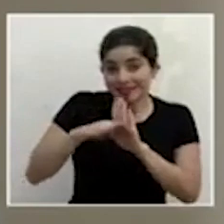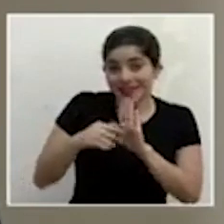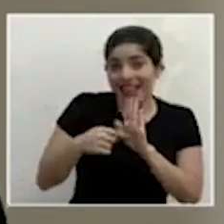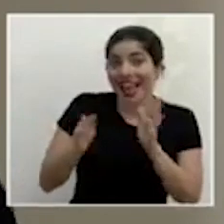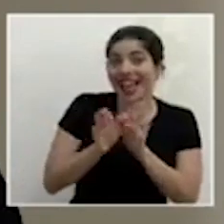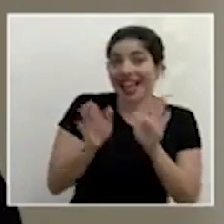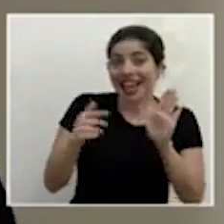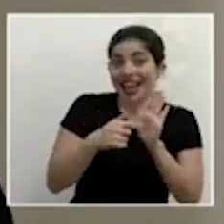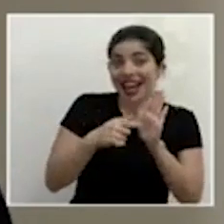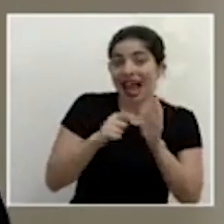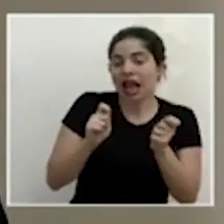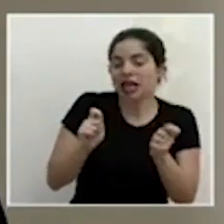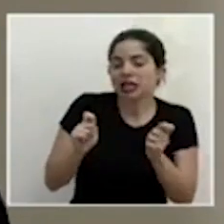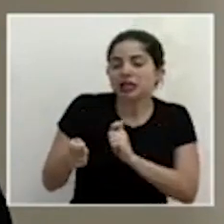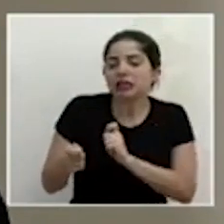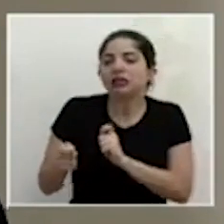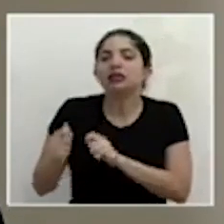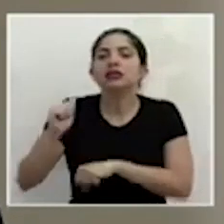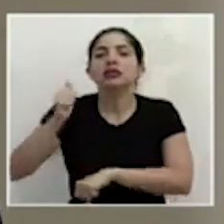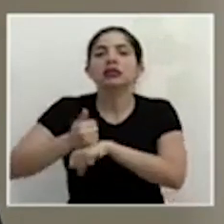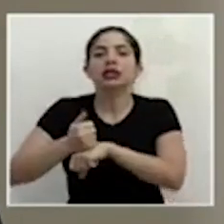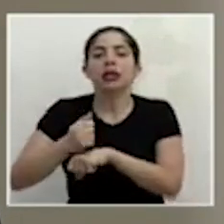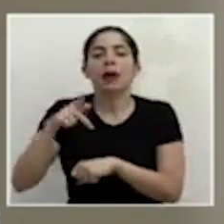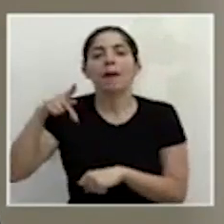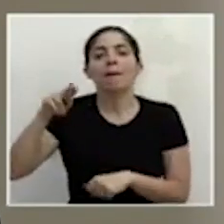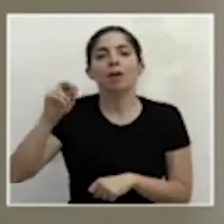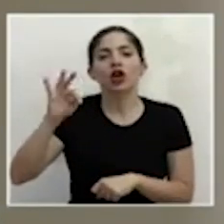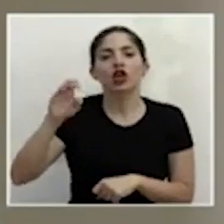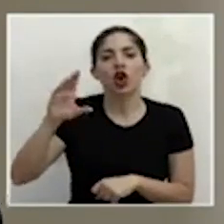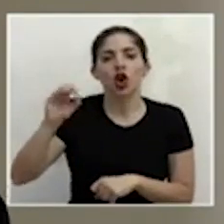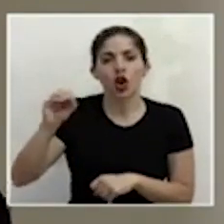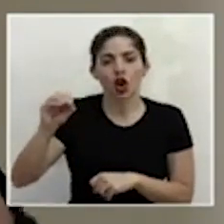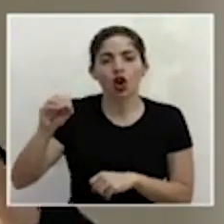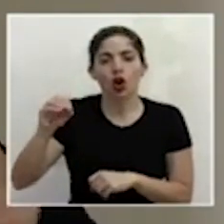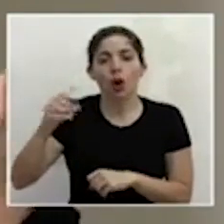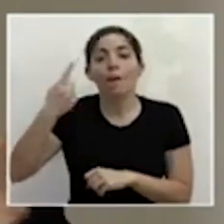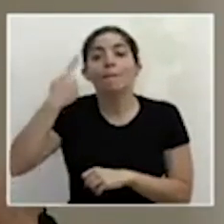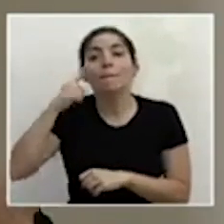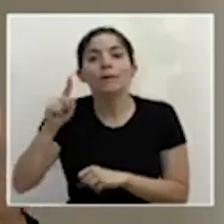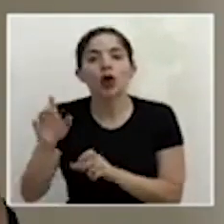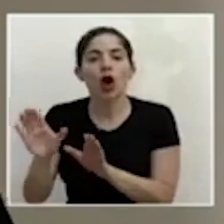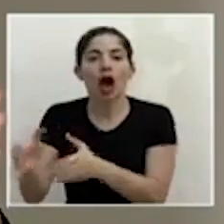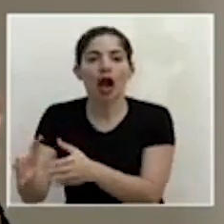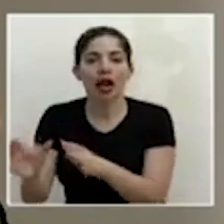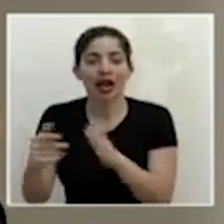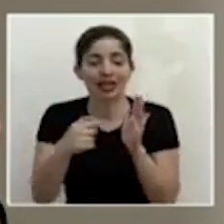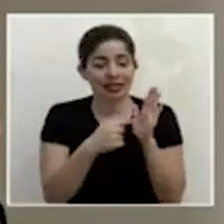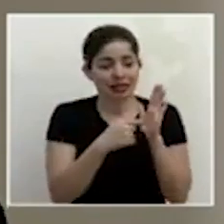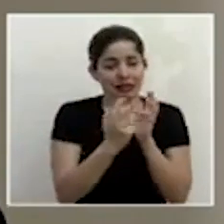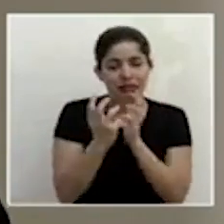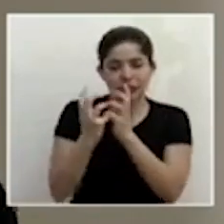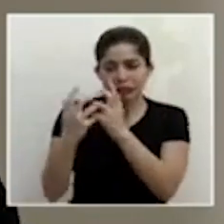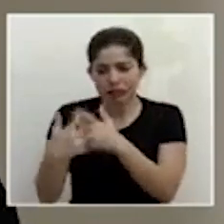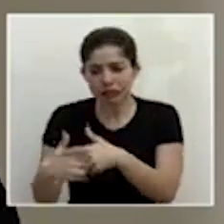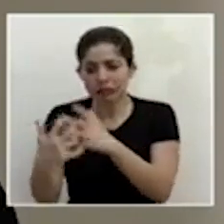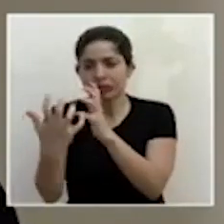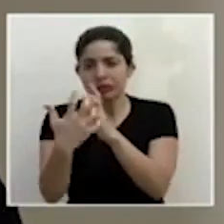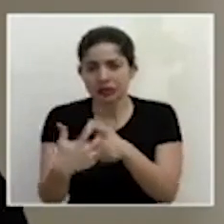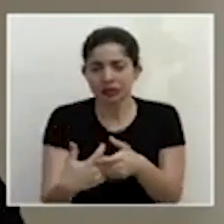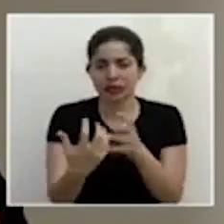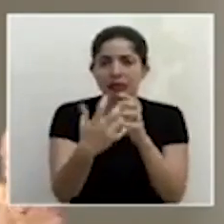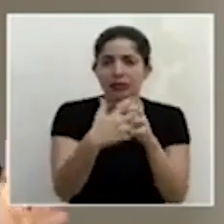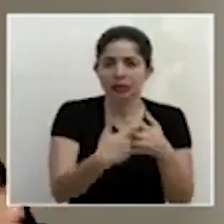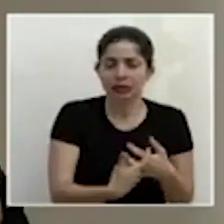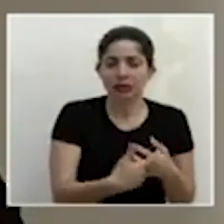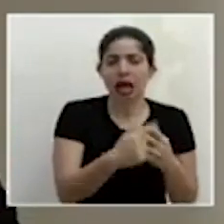generales en protocolos sectoriales, es decir, en adaptar esos lineamientos generales a